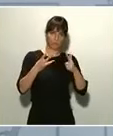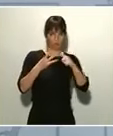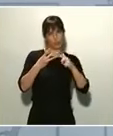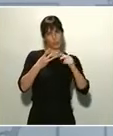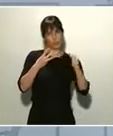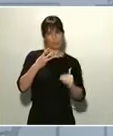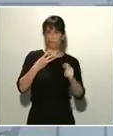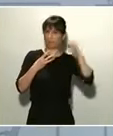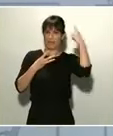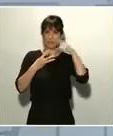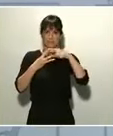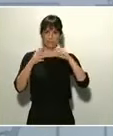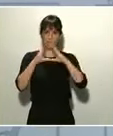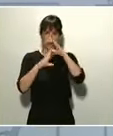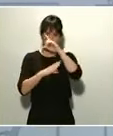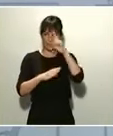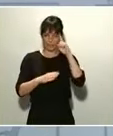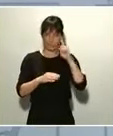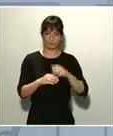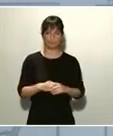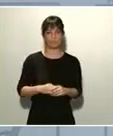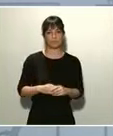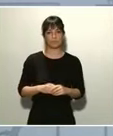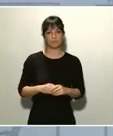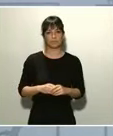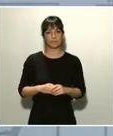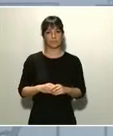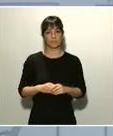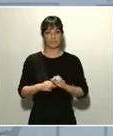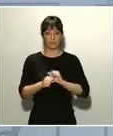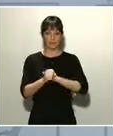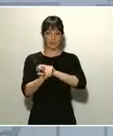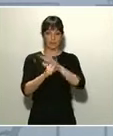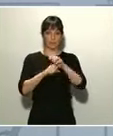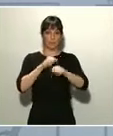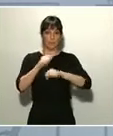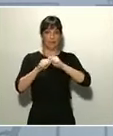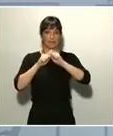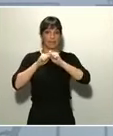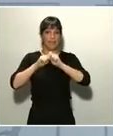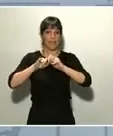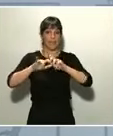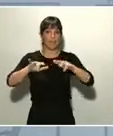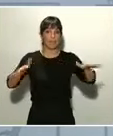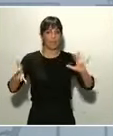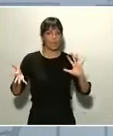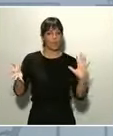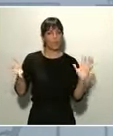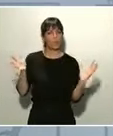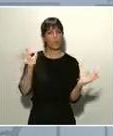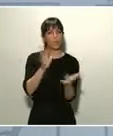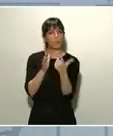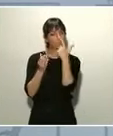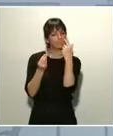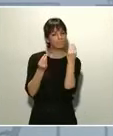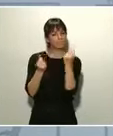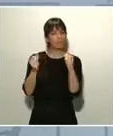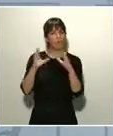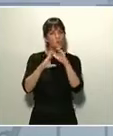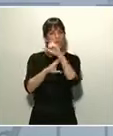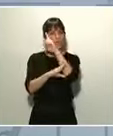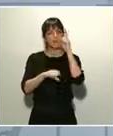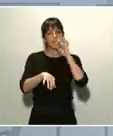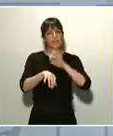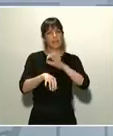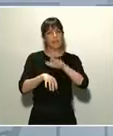En cuanto a la evolución de la pandemia, se percibe que es en la Comunidad de Madrid donde la enfermedad se ha propagado a mayor